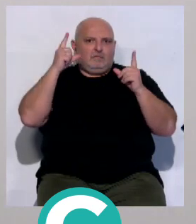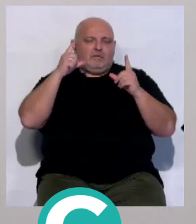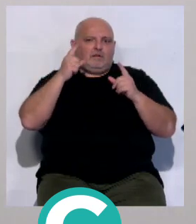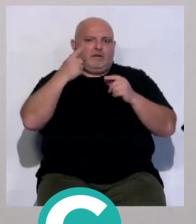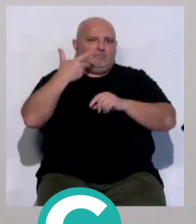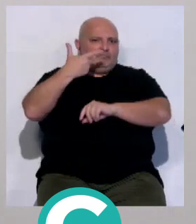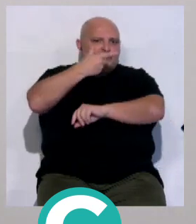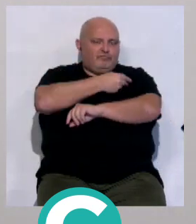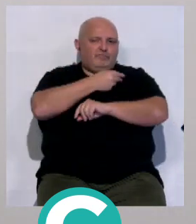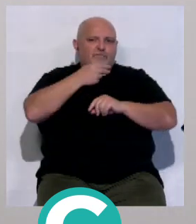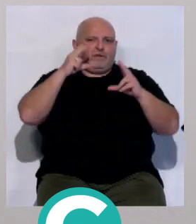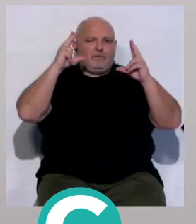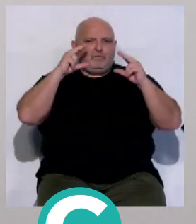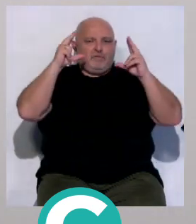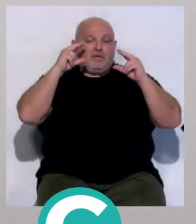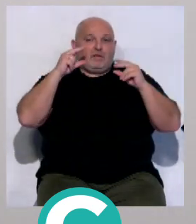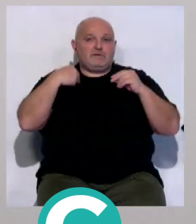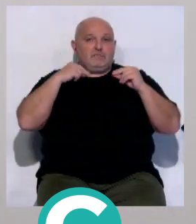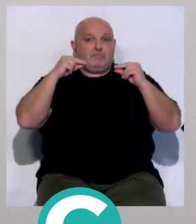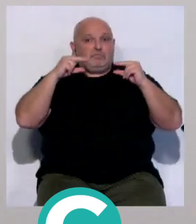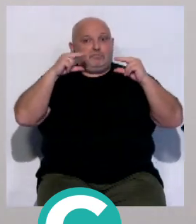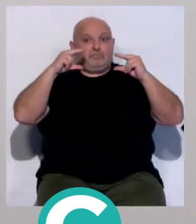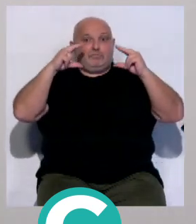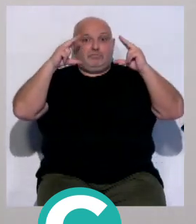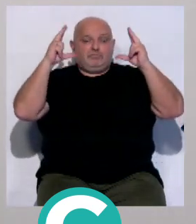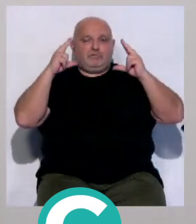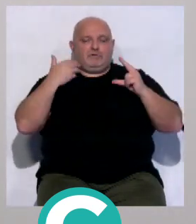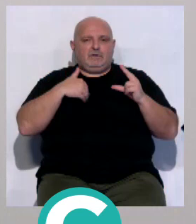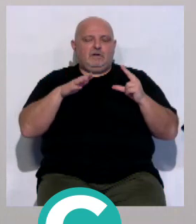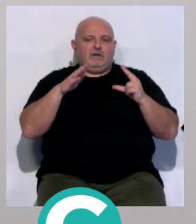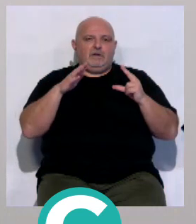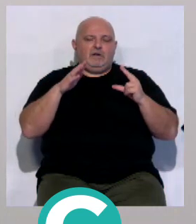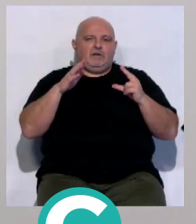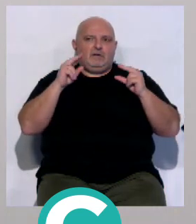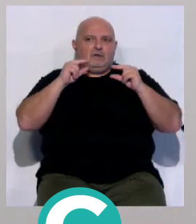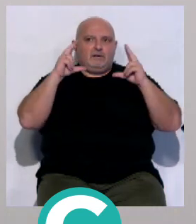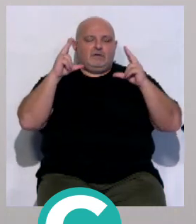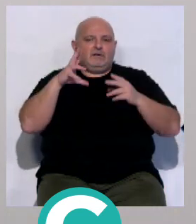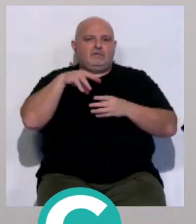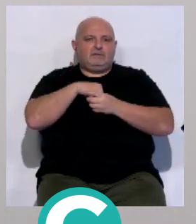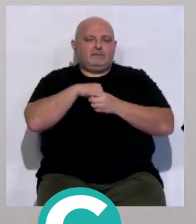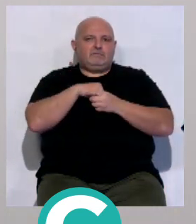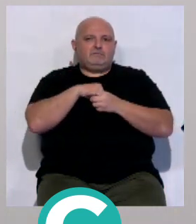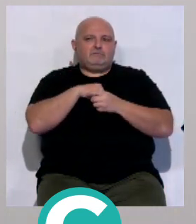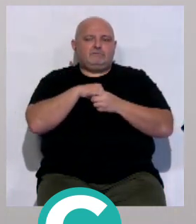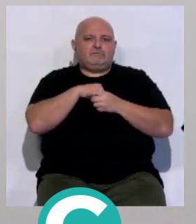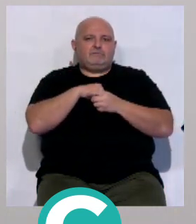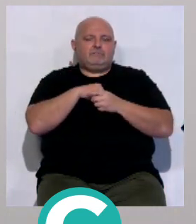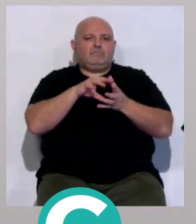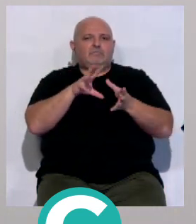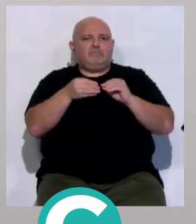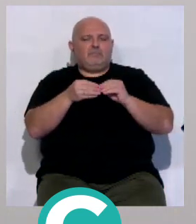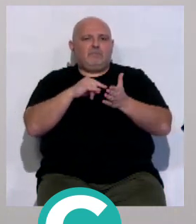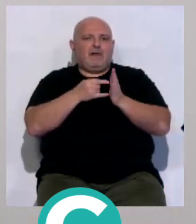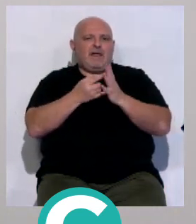medicación y están sedados. En el momento en que empiezan a ser conscientes de ello, aplicamos